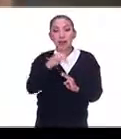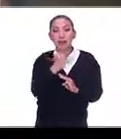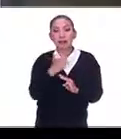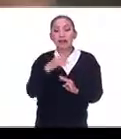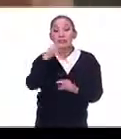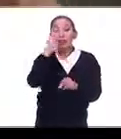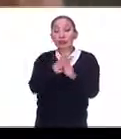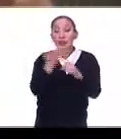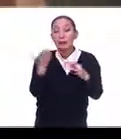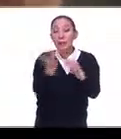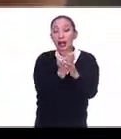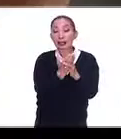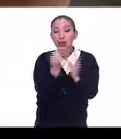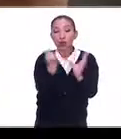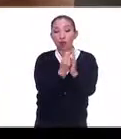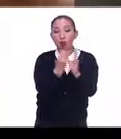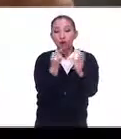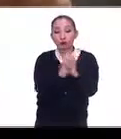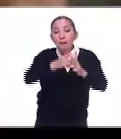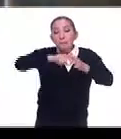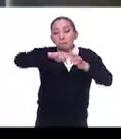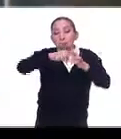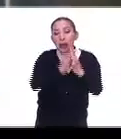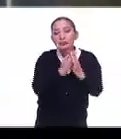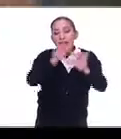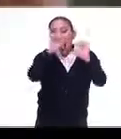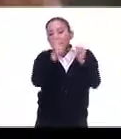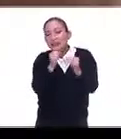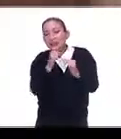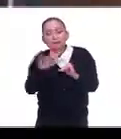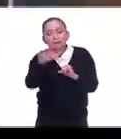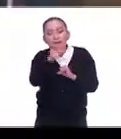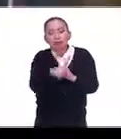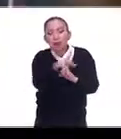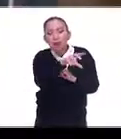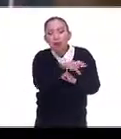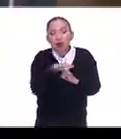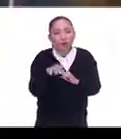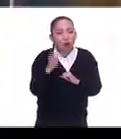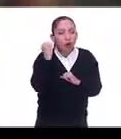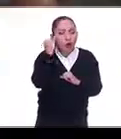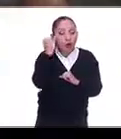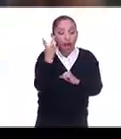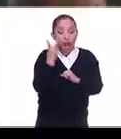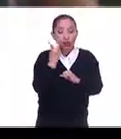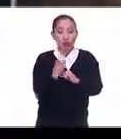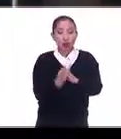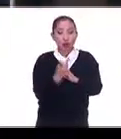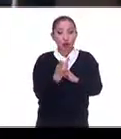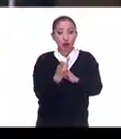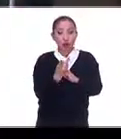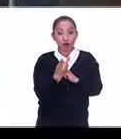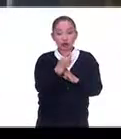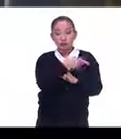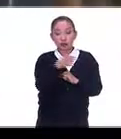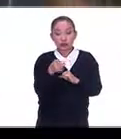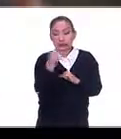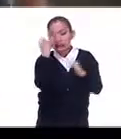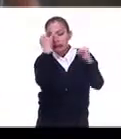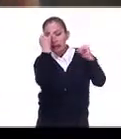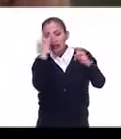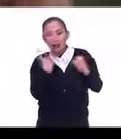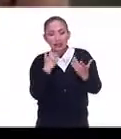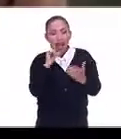parte del curso de introducción al arte popular y va a ser en voz de los artífices de los